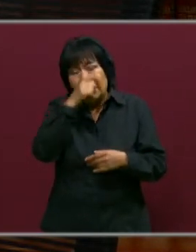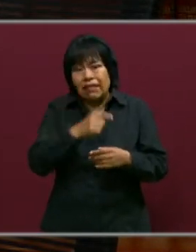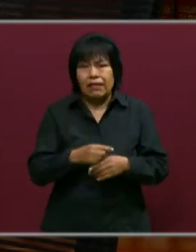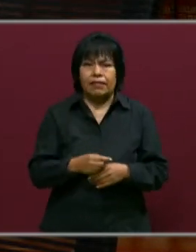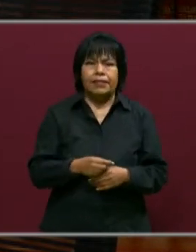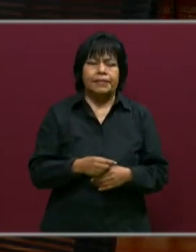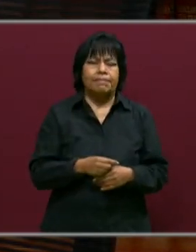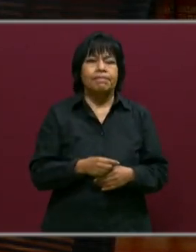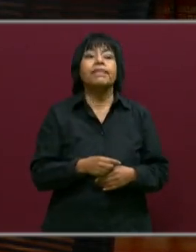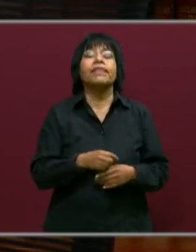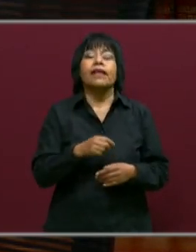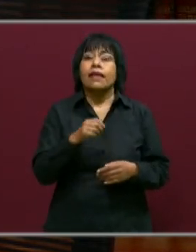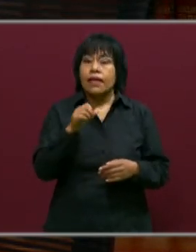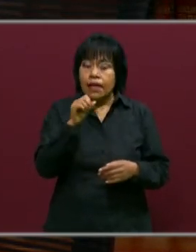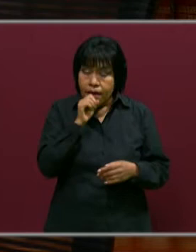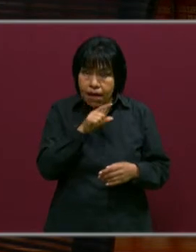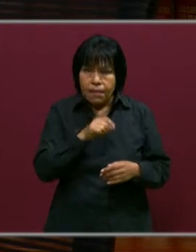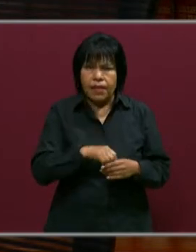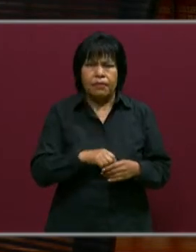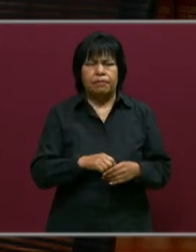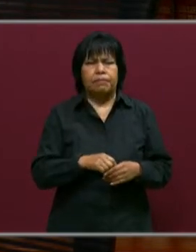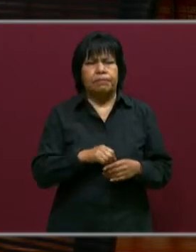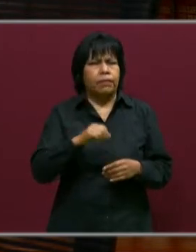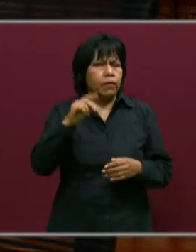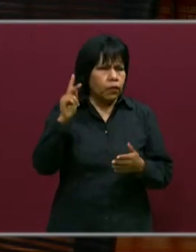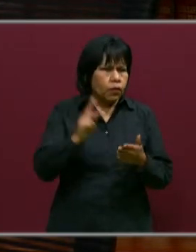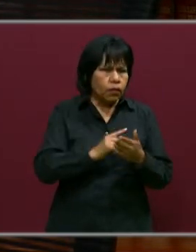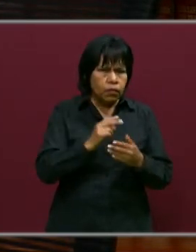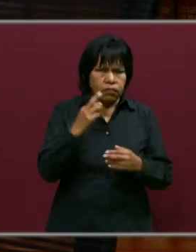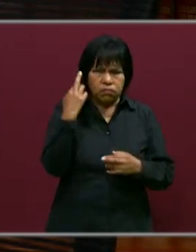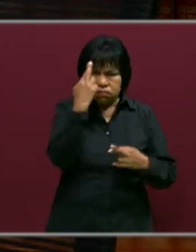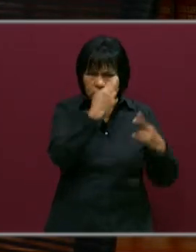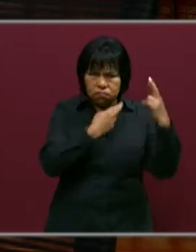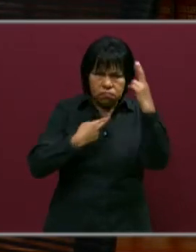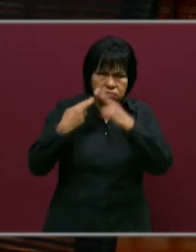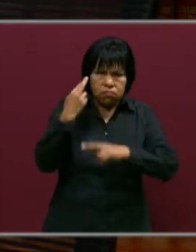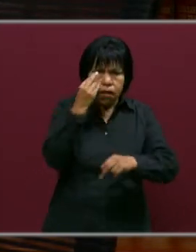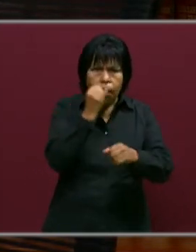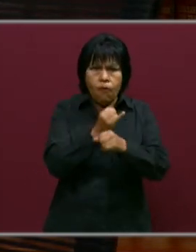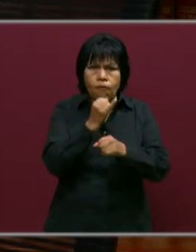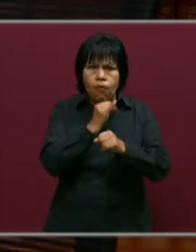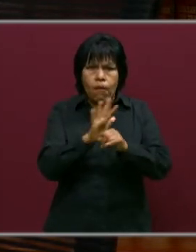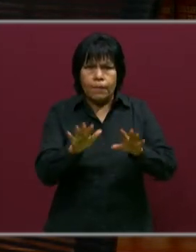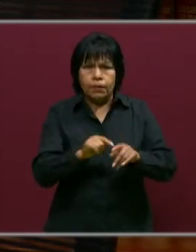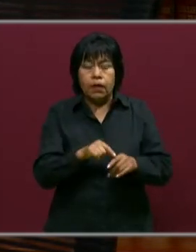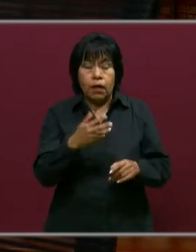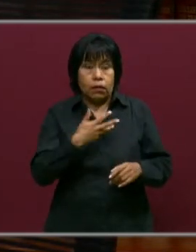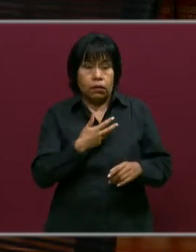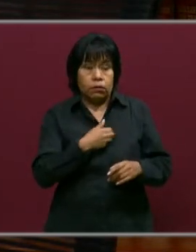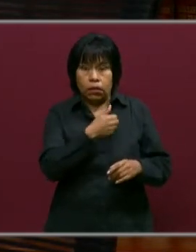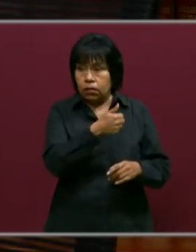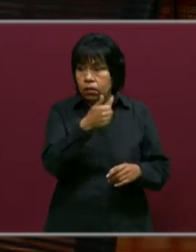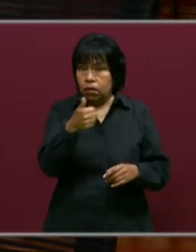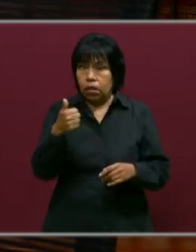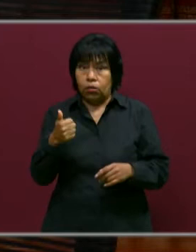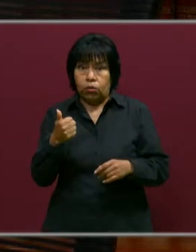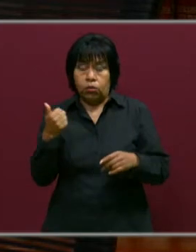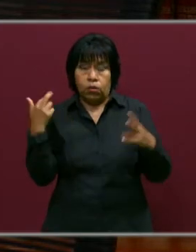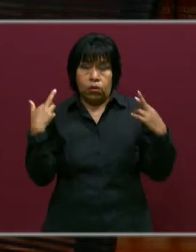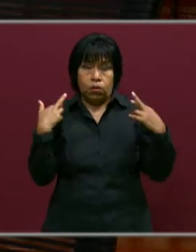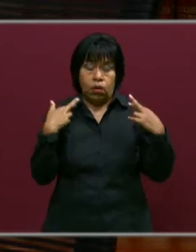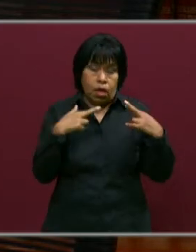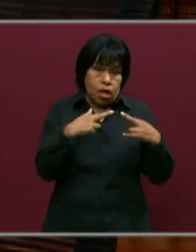nos hablan de recuperar y analizar la información que tenemos cada una de nosotros como